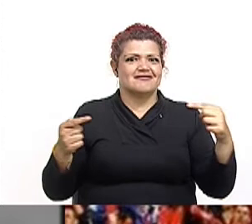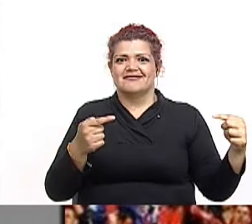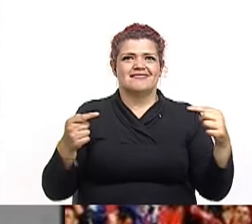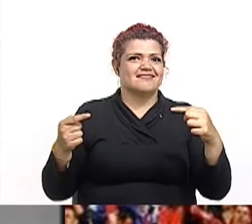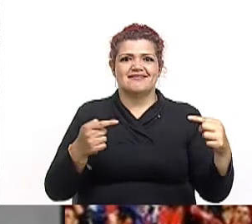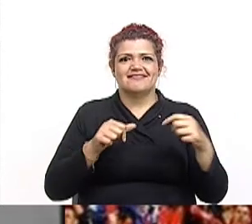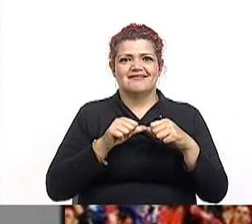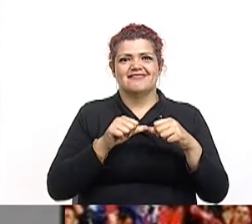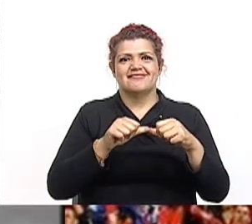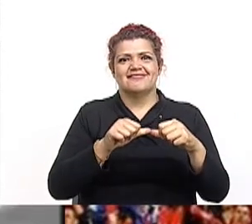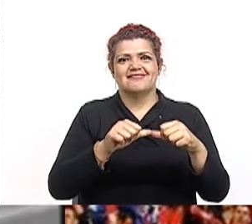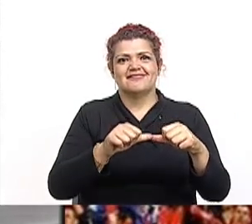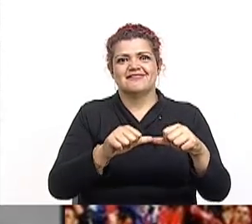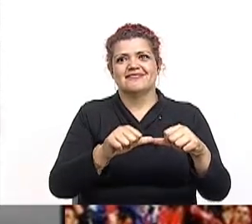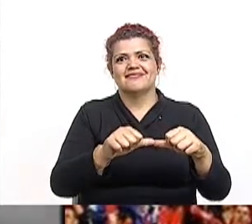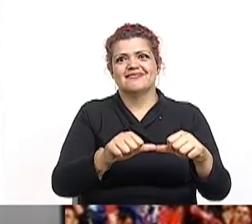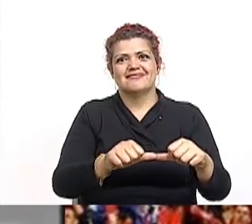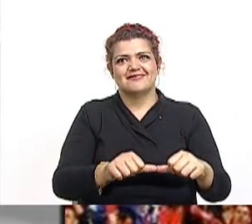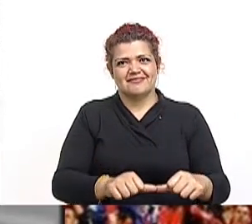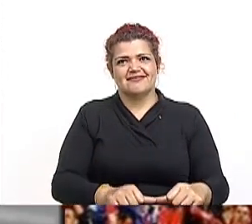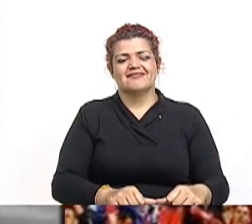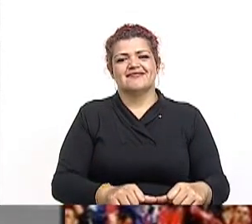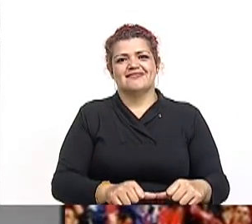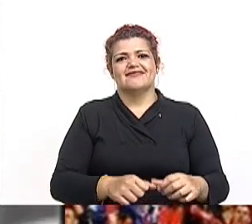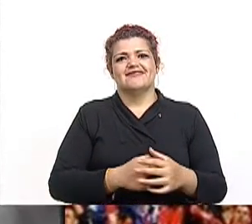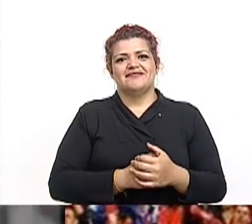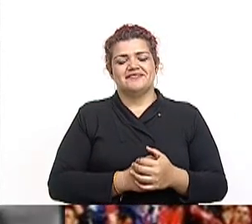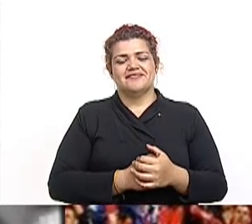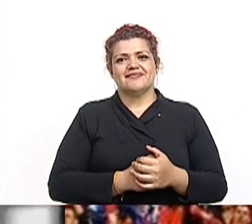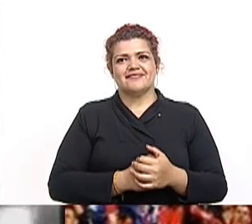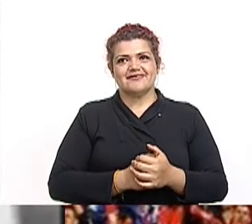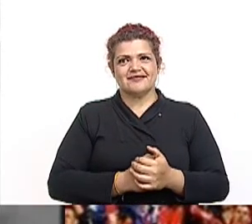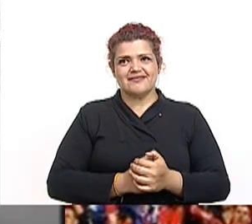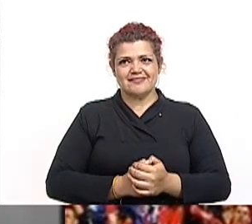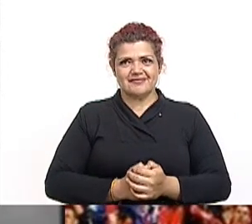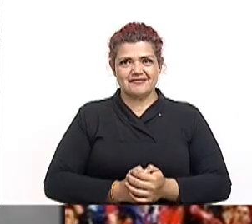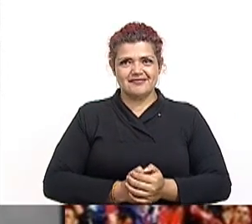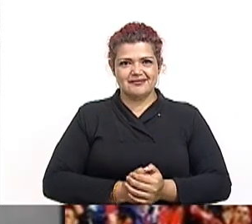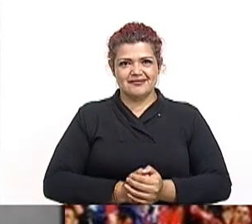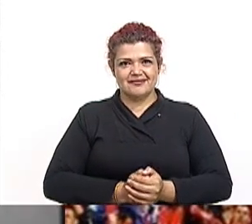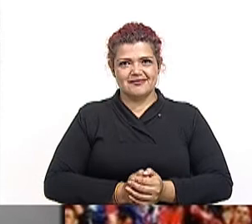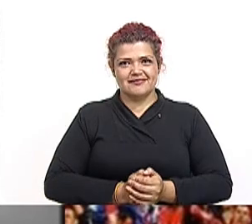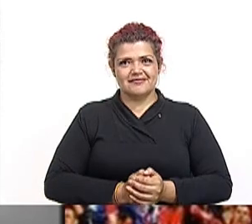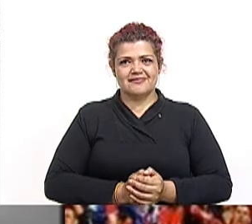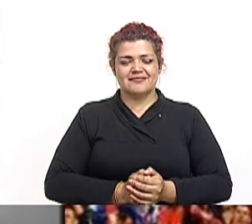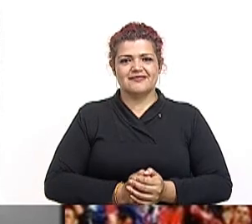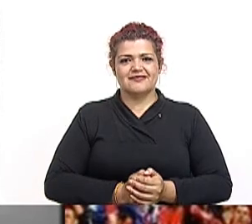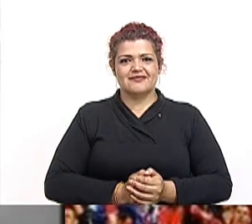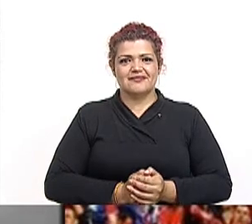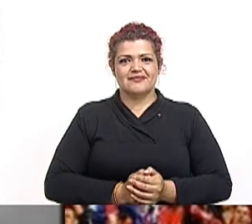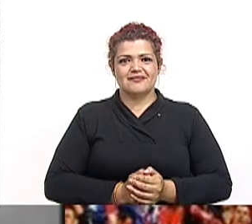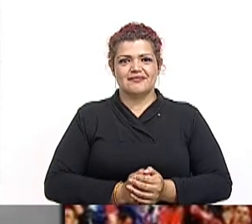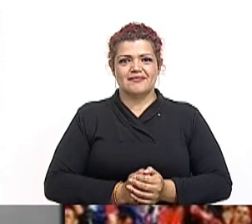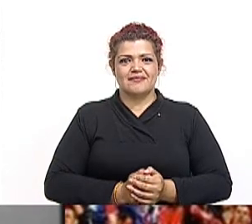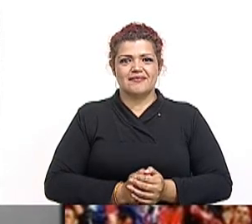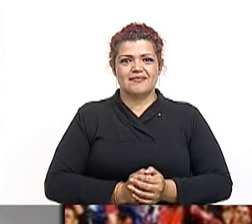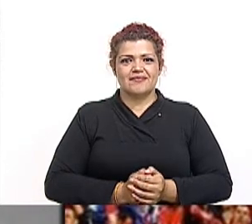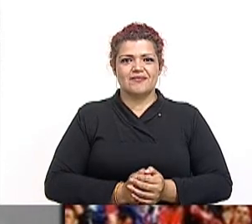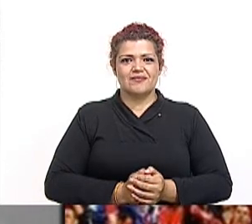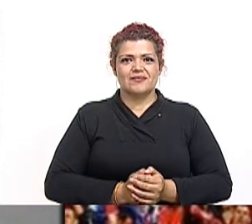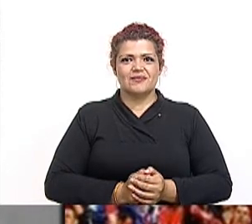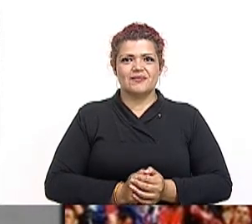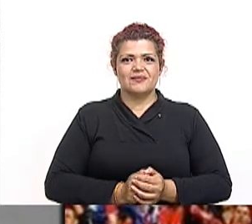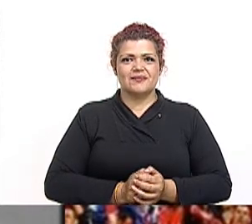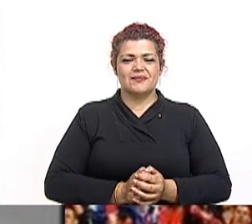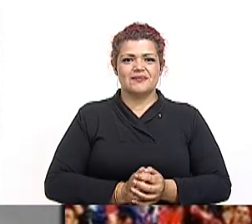Félix Arcadio Montero y envía el balón al saque lateral. Aprendo en casa, una forma divertida de aprender. Todos los días, de lunes a